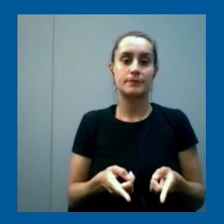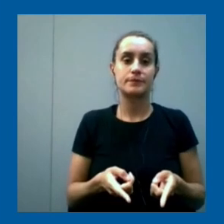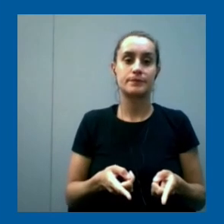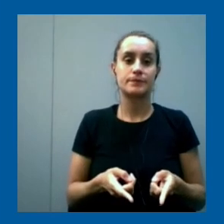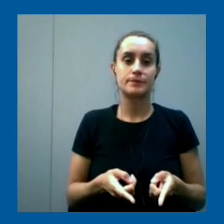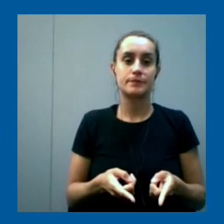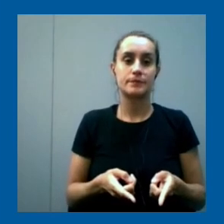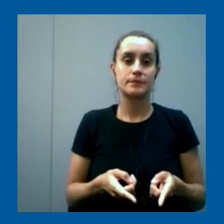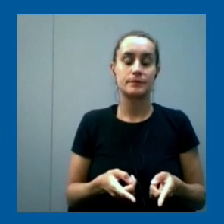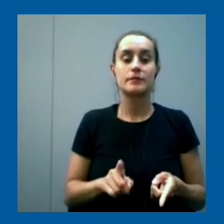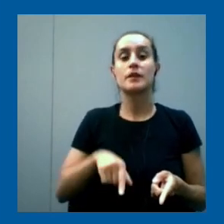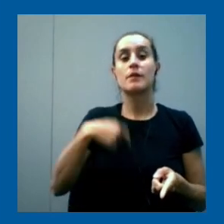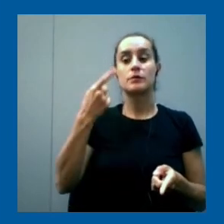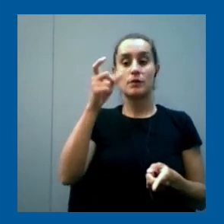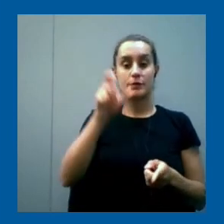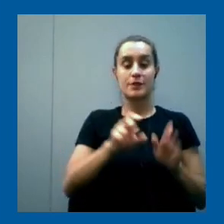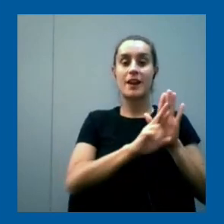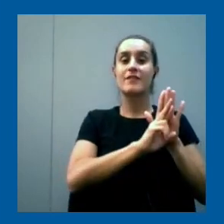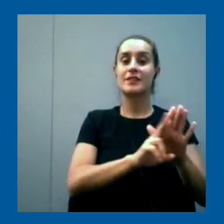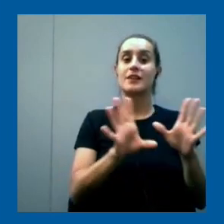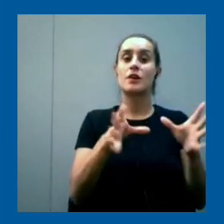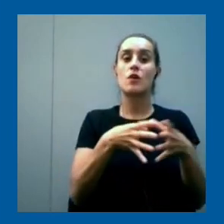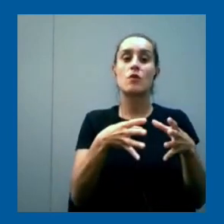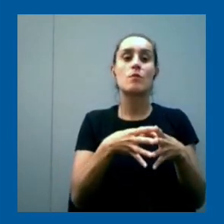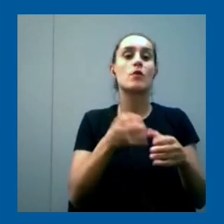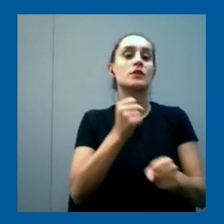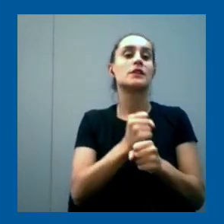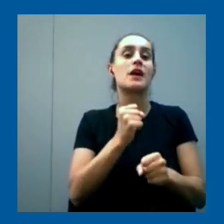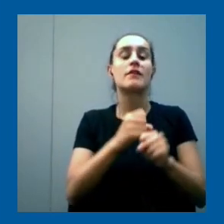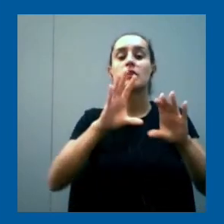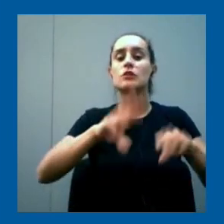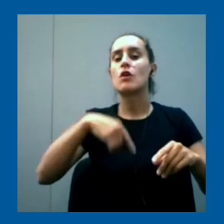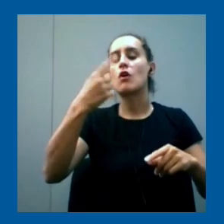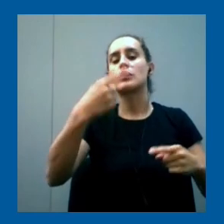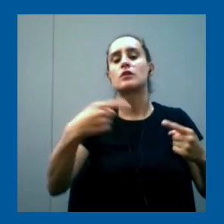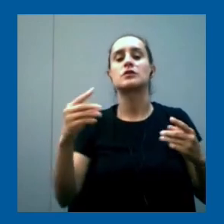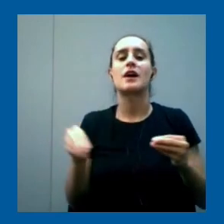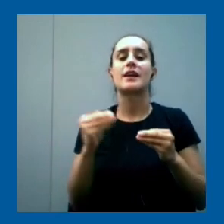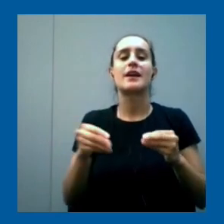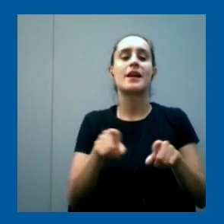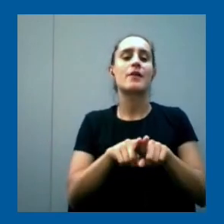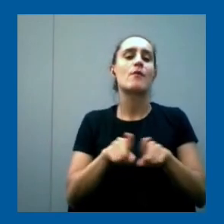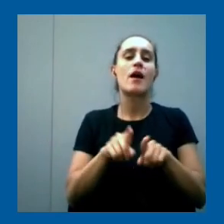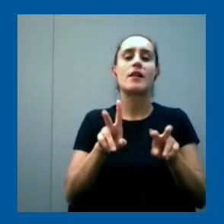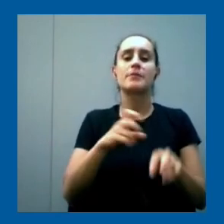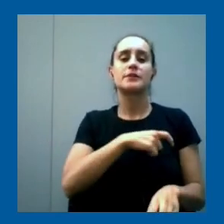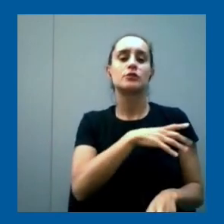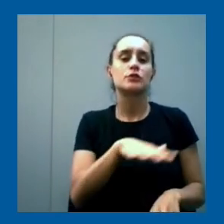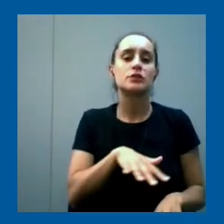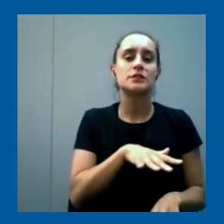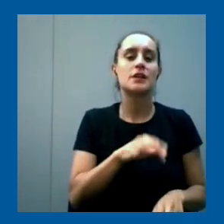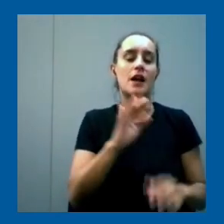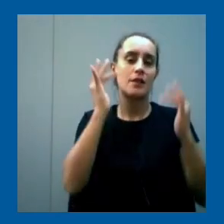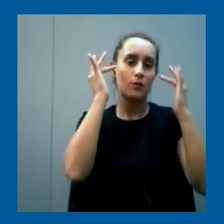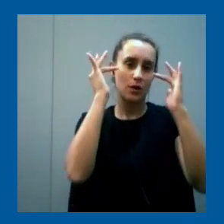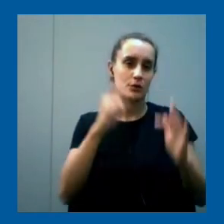un referente de grupo que trabaja en competencias transversales con los jóvenes, que viene más de un perfil social, de educador social,